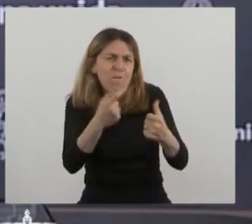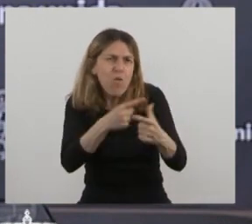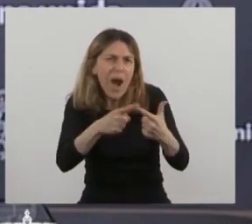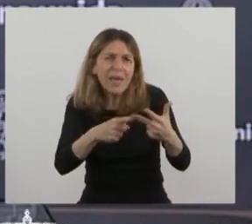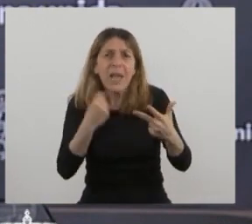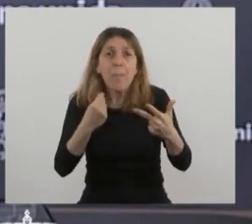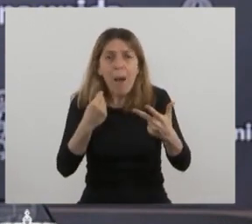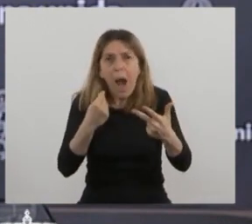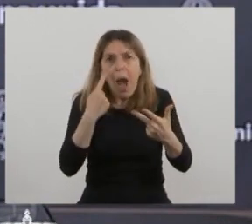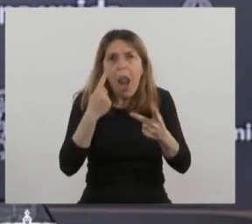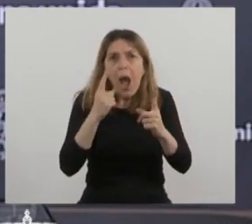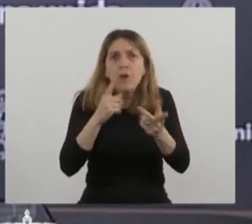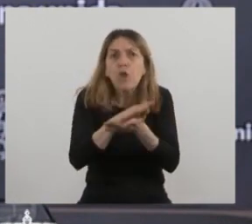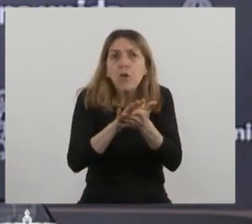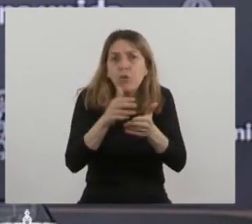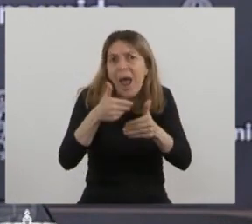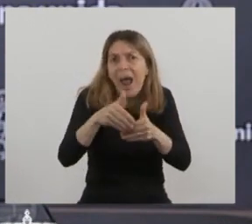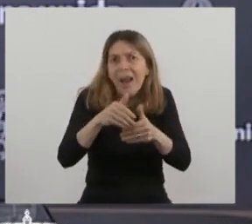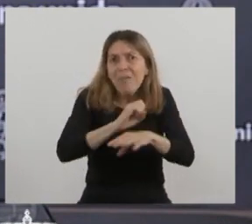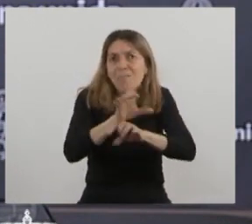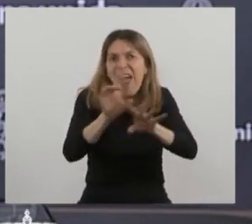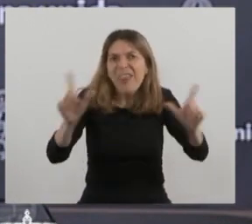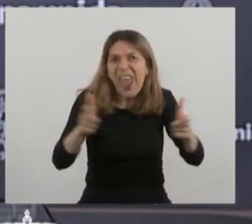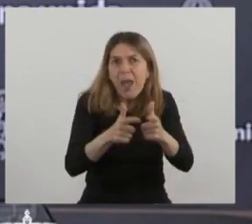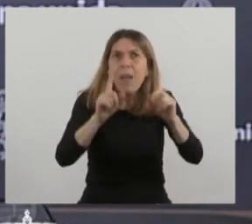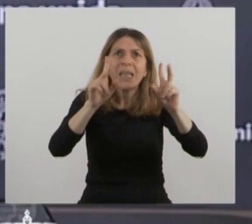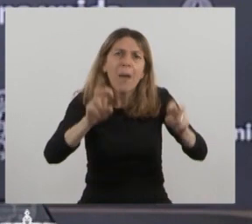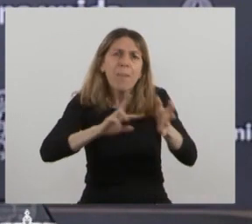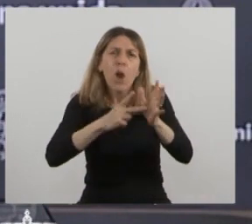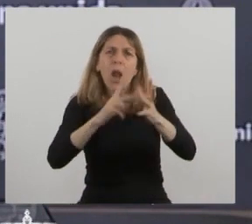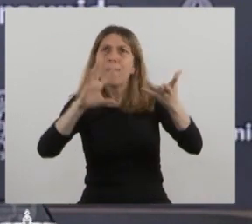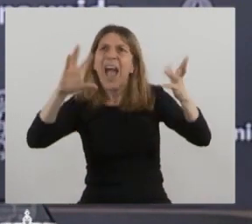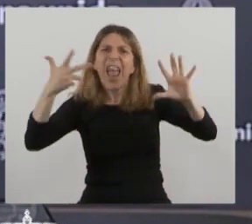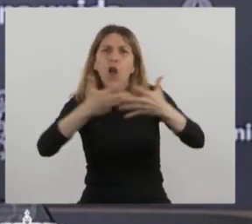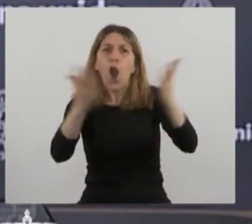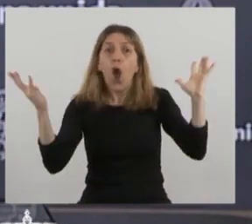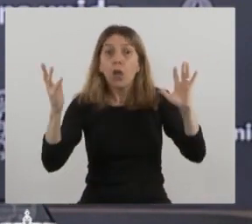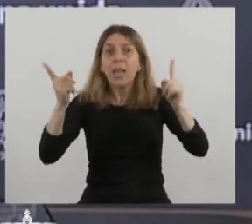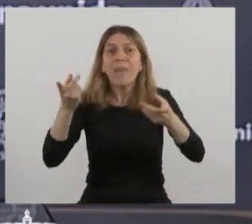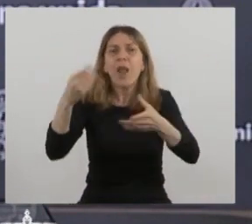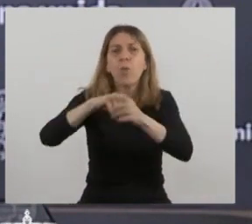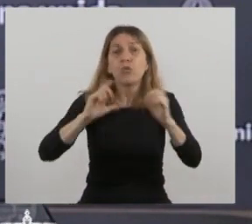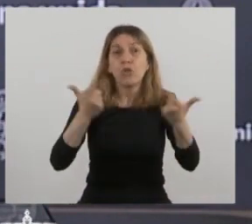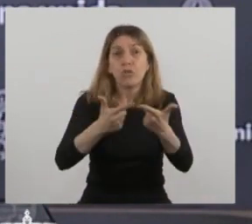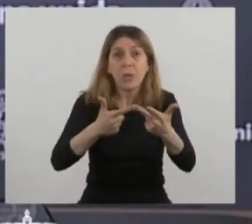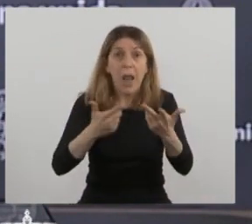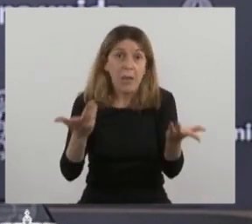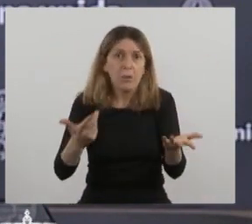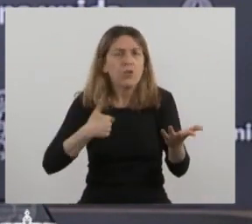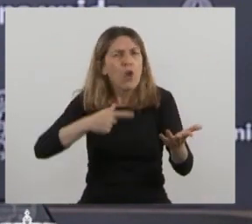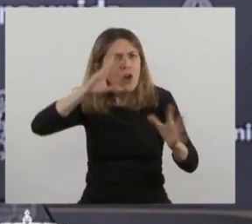definitivamente la pandemia, el drama ecológico y la exclusión social. Yo estoy